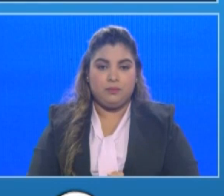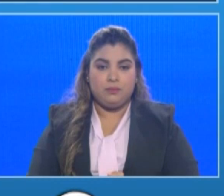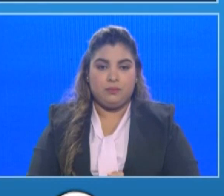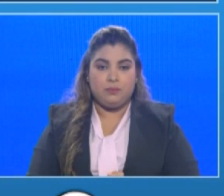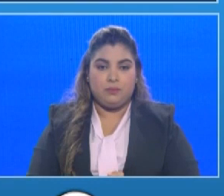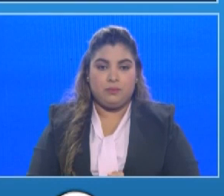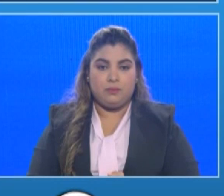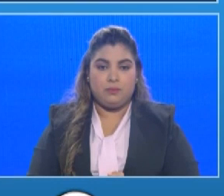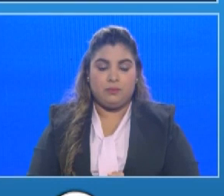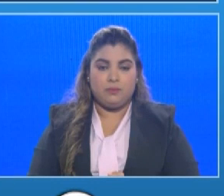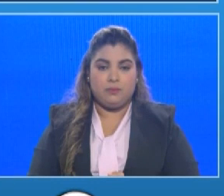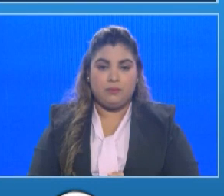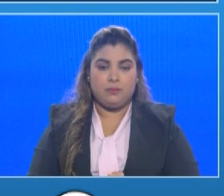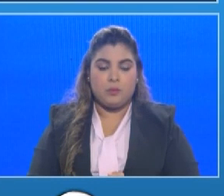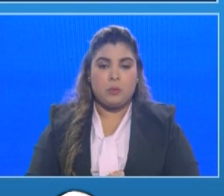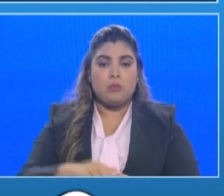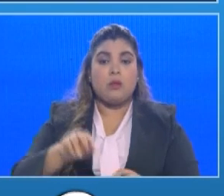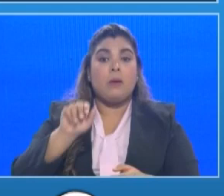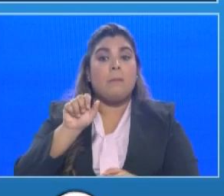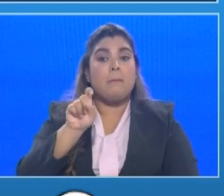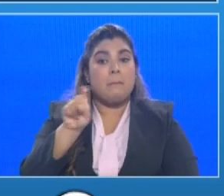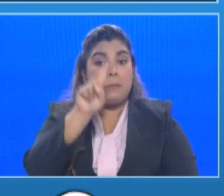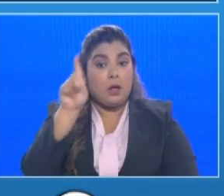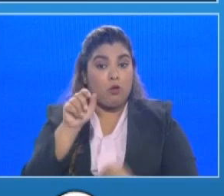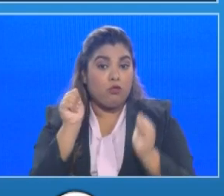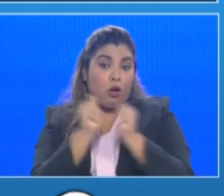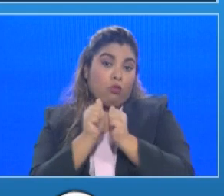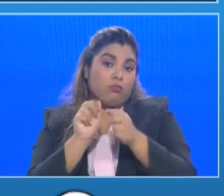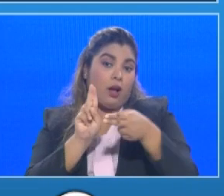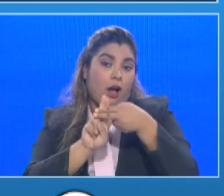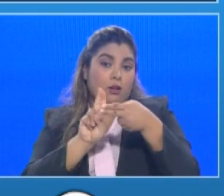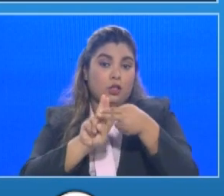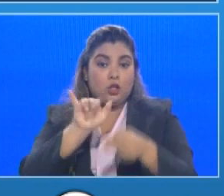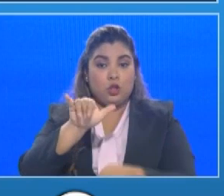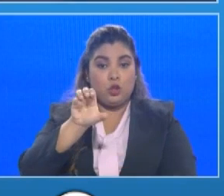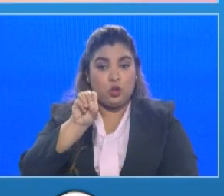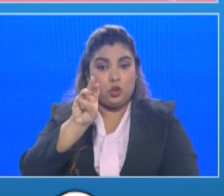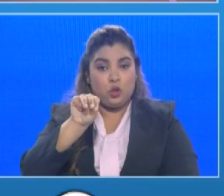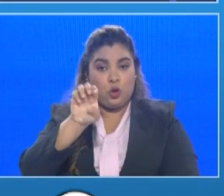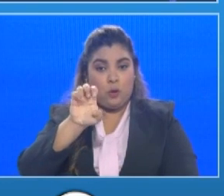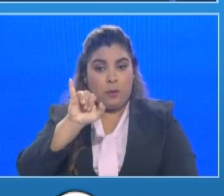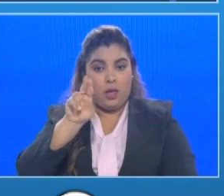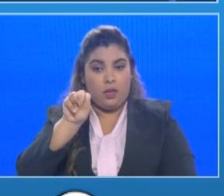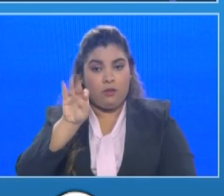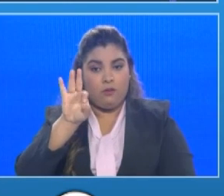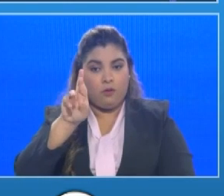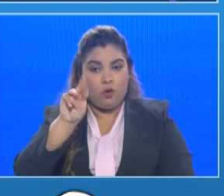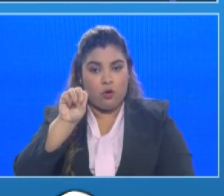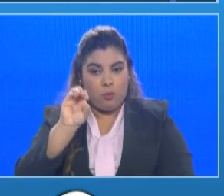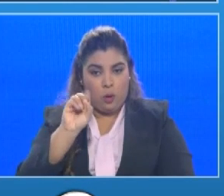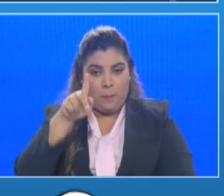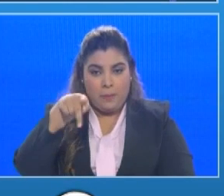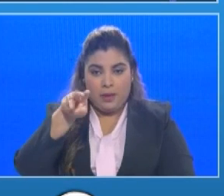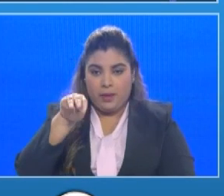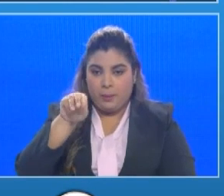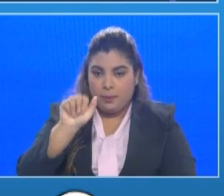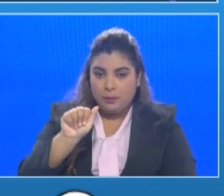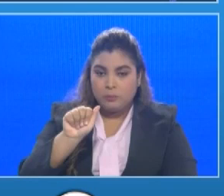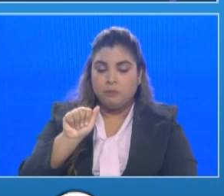vamos con preguntas que nos han llegado a la etiqueta o hashtag yo me informo PMA iniciamos con Jonathan